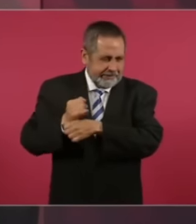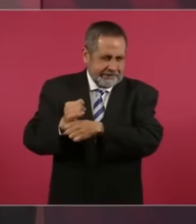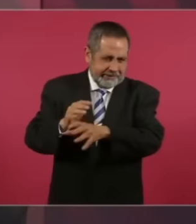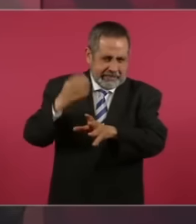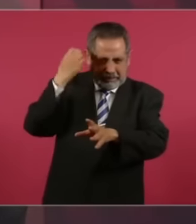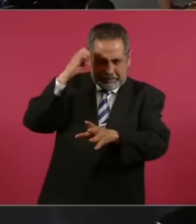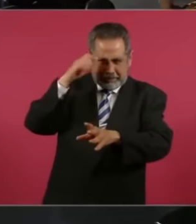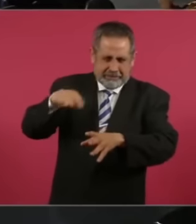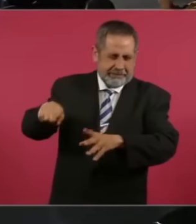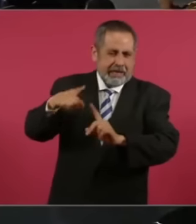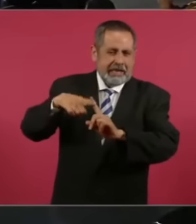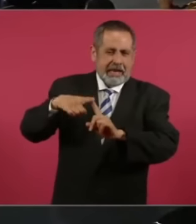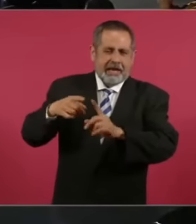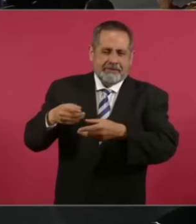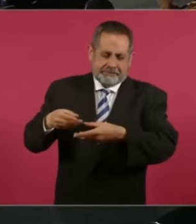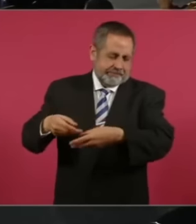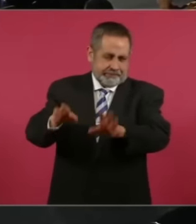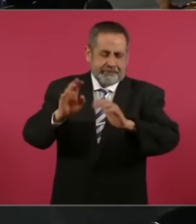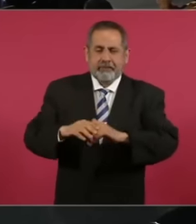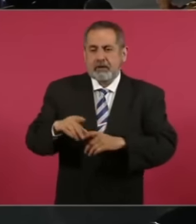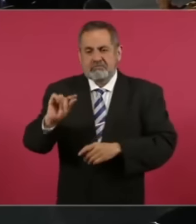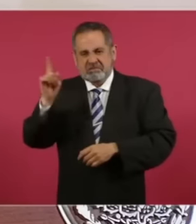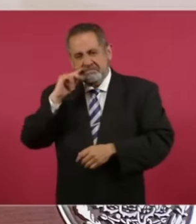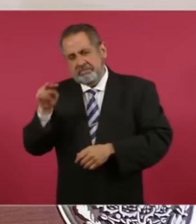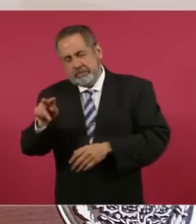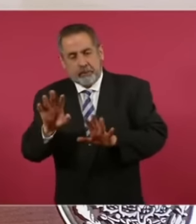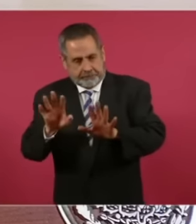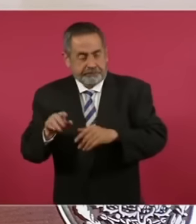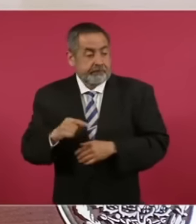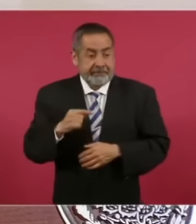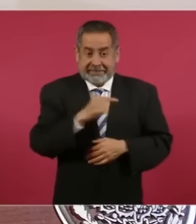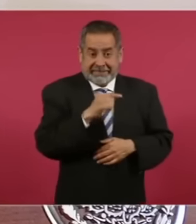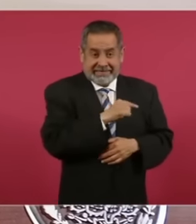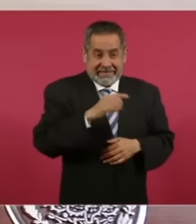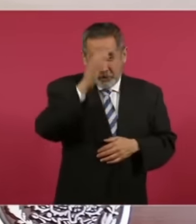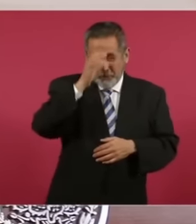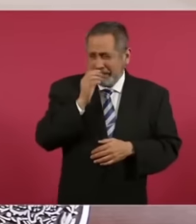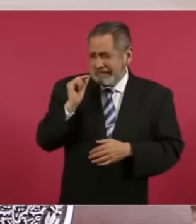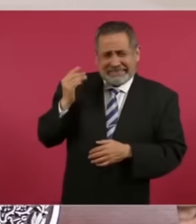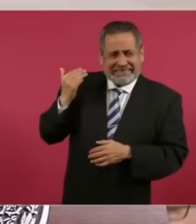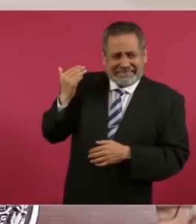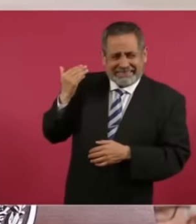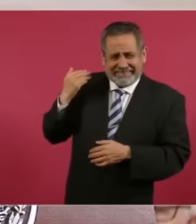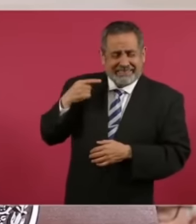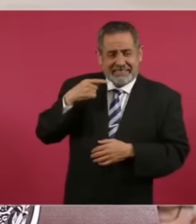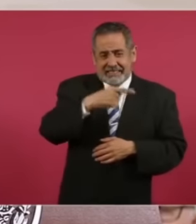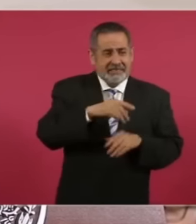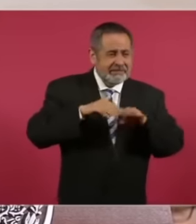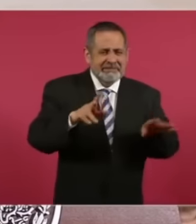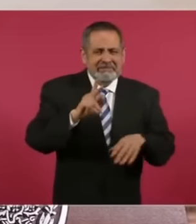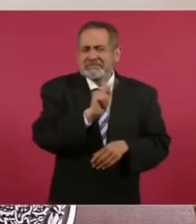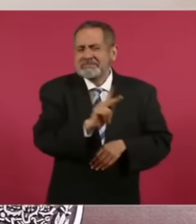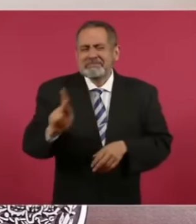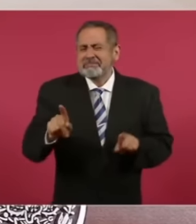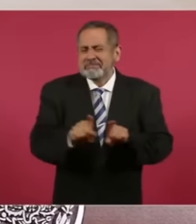Expertos A los Mirones Profesionales Pero esto Es reciente Y es algo parecido